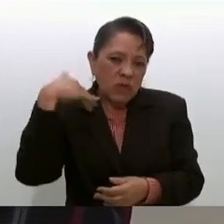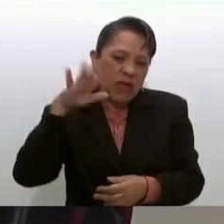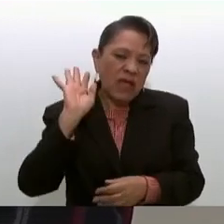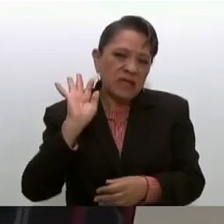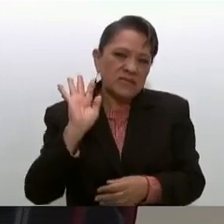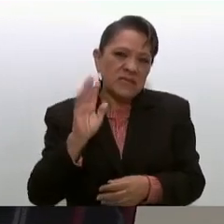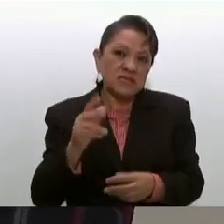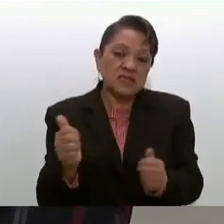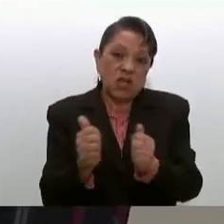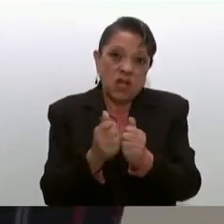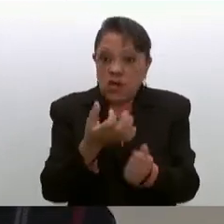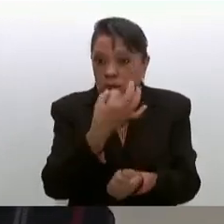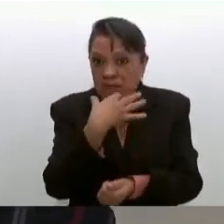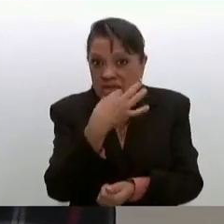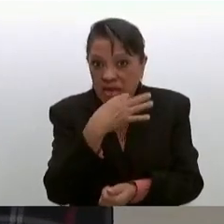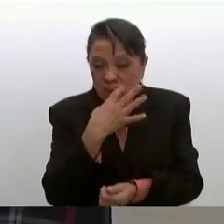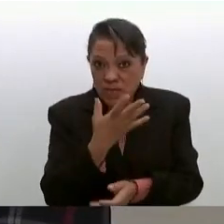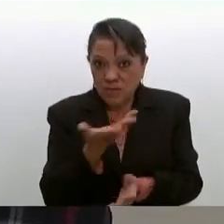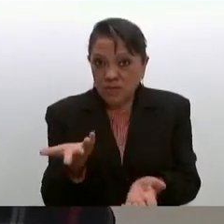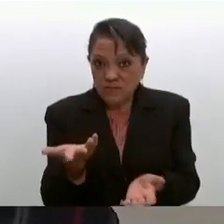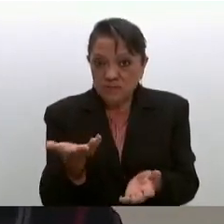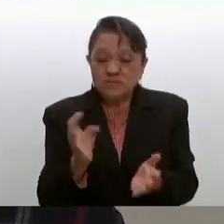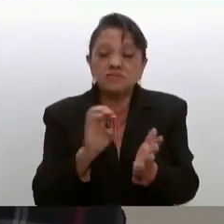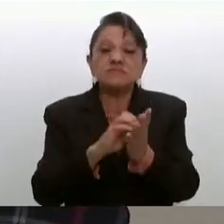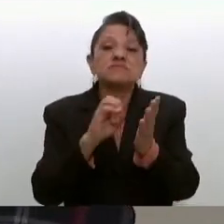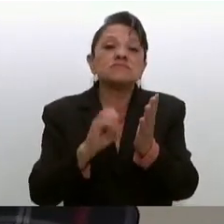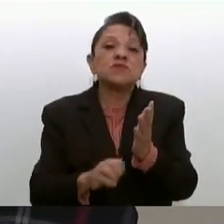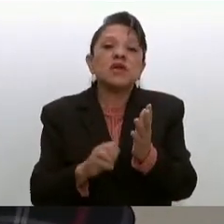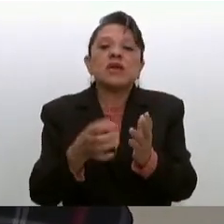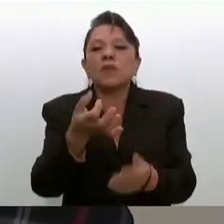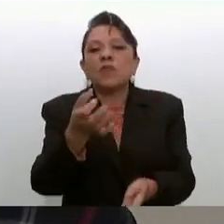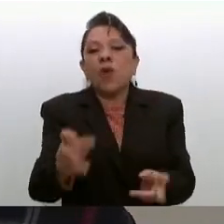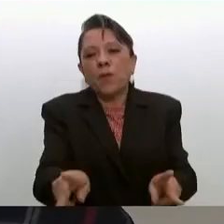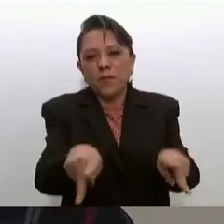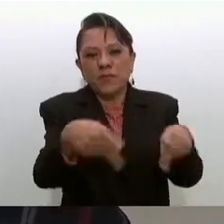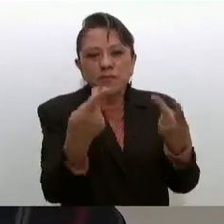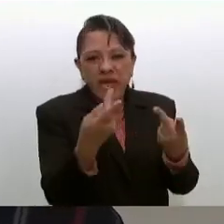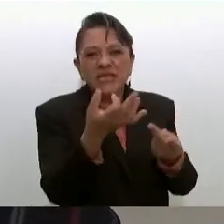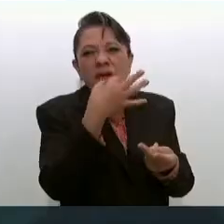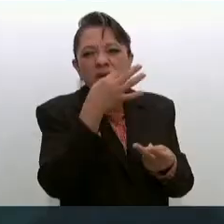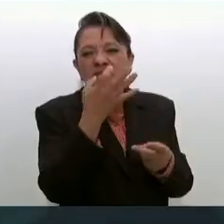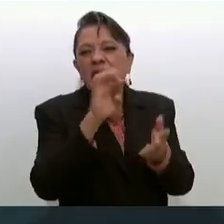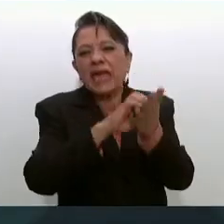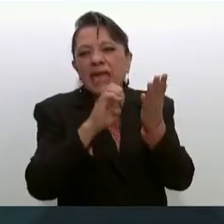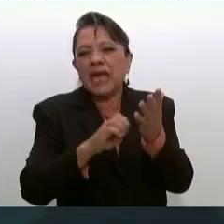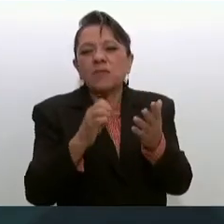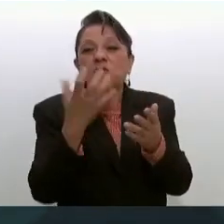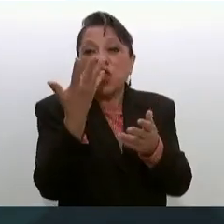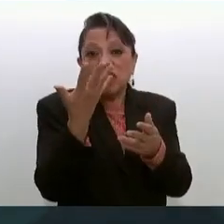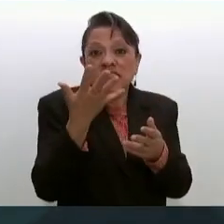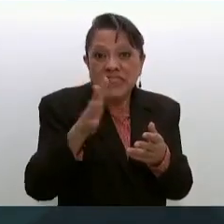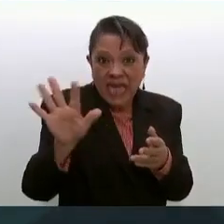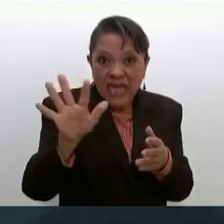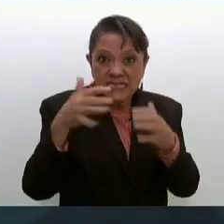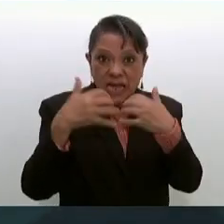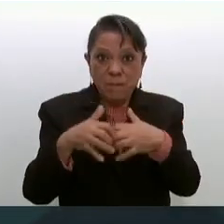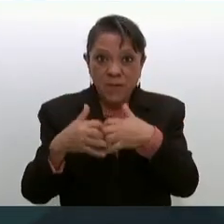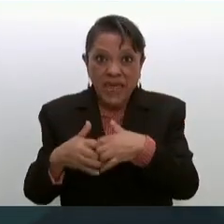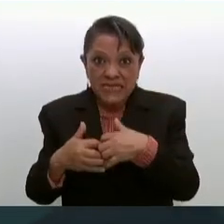vendían medicamentos 510 empresas